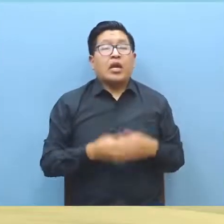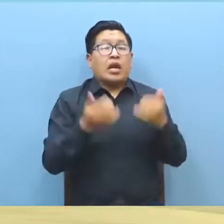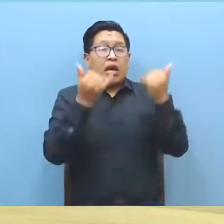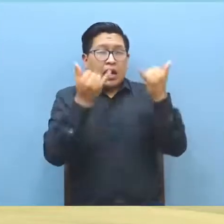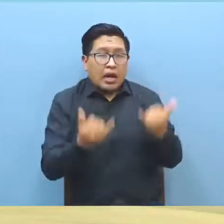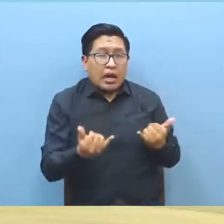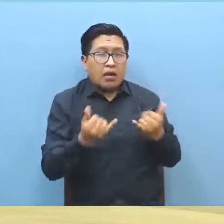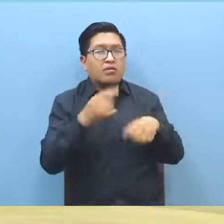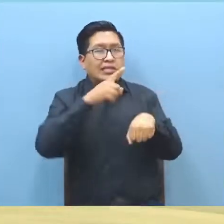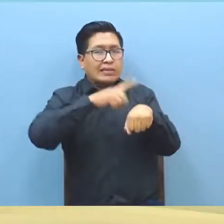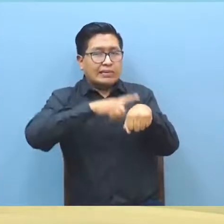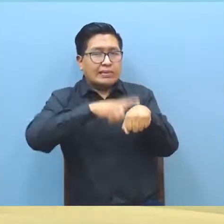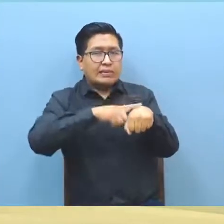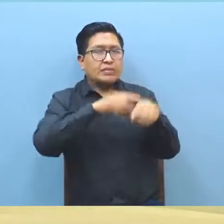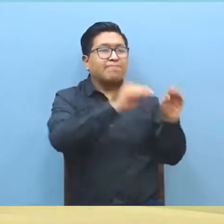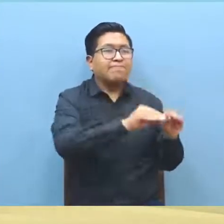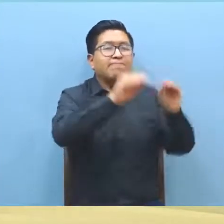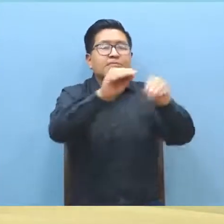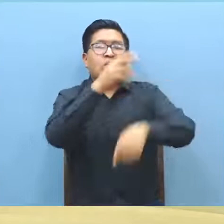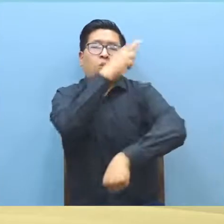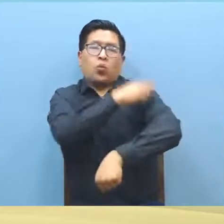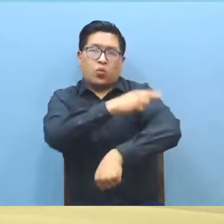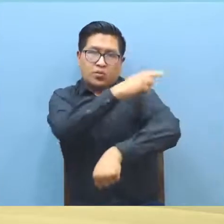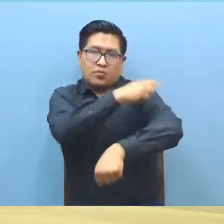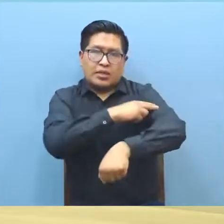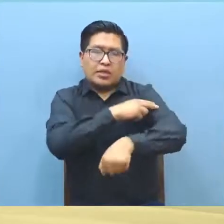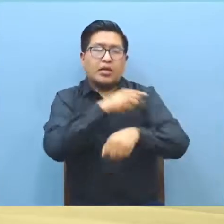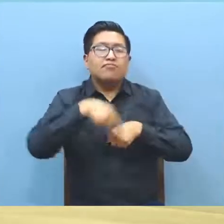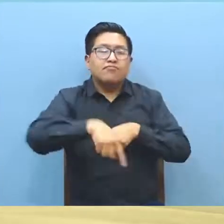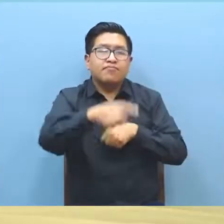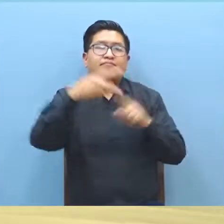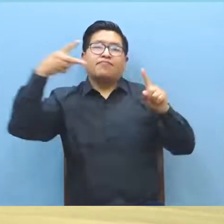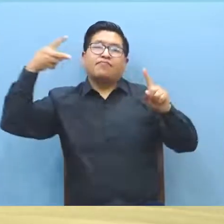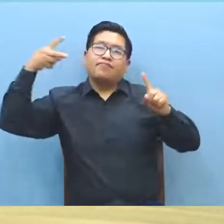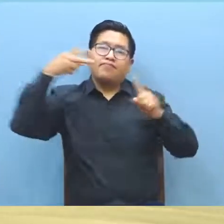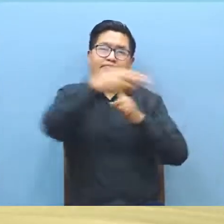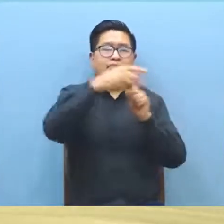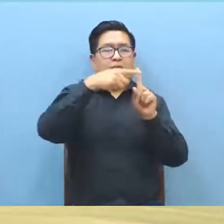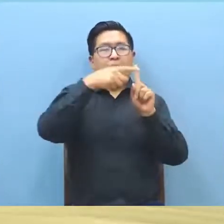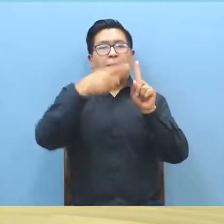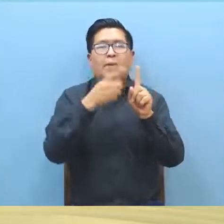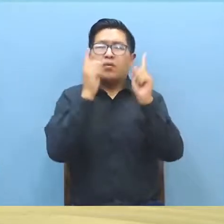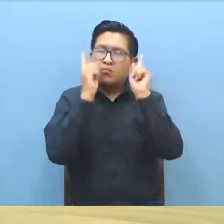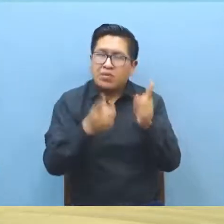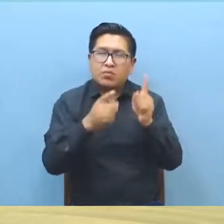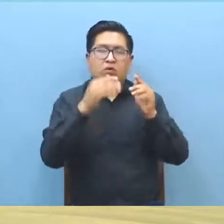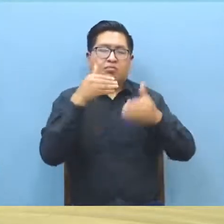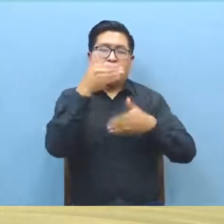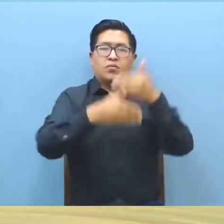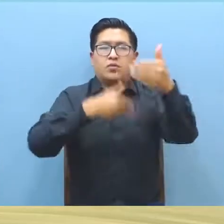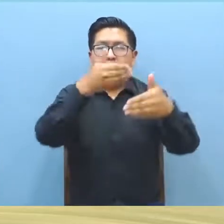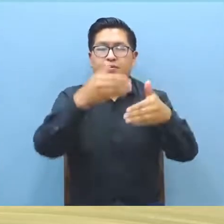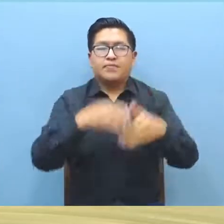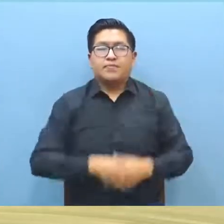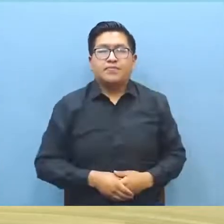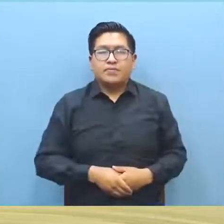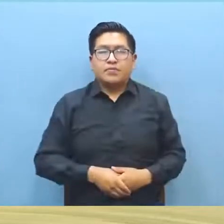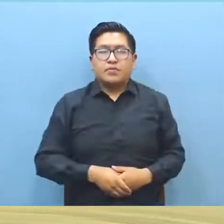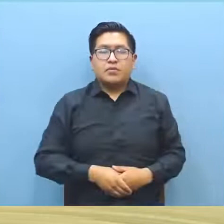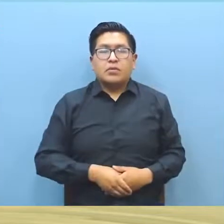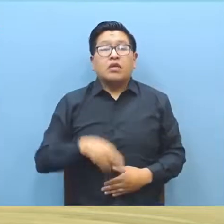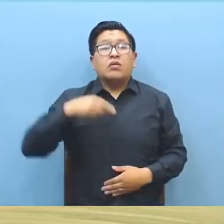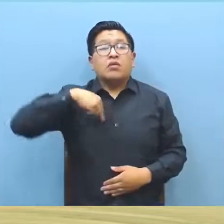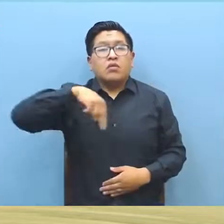gestionando en el Hospital San Juan de Dios la realización de la interrupción legal del embarazo como establece el procedimiento. De ese modo es que